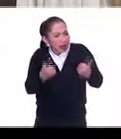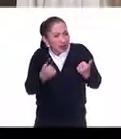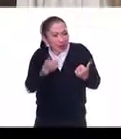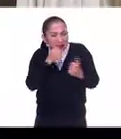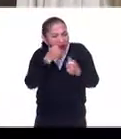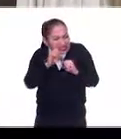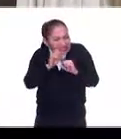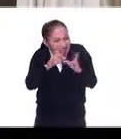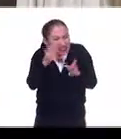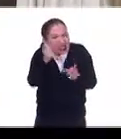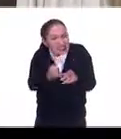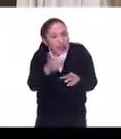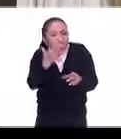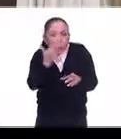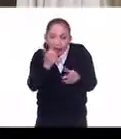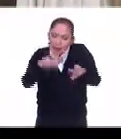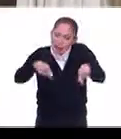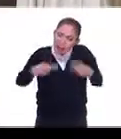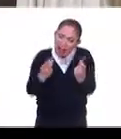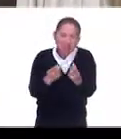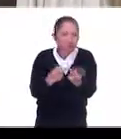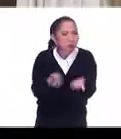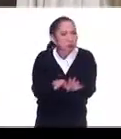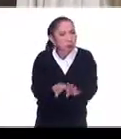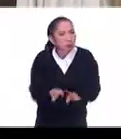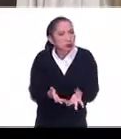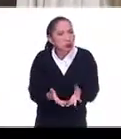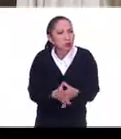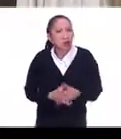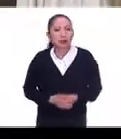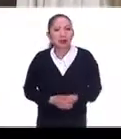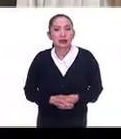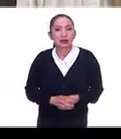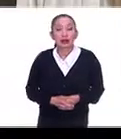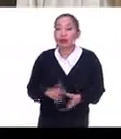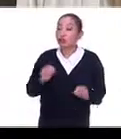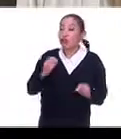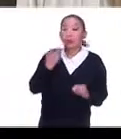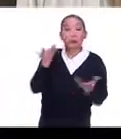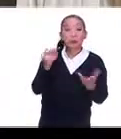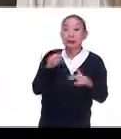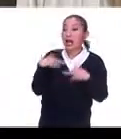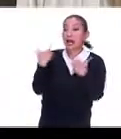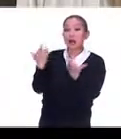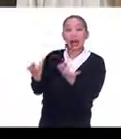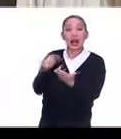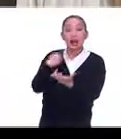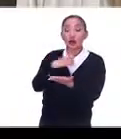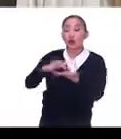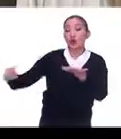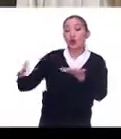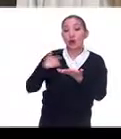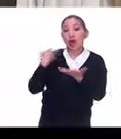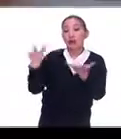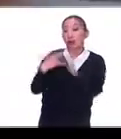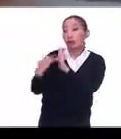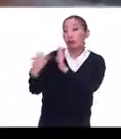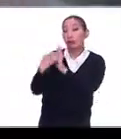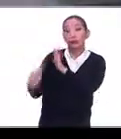aclarar qué quiere decir que no está en venta? Que no le vamos a ceder los derechos de reproducción,